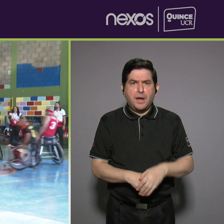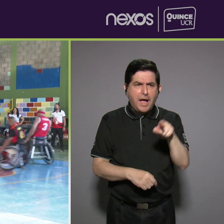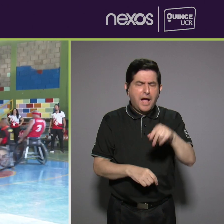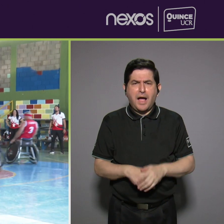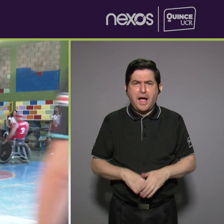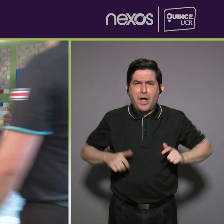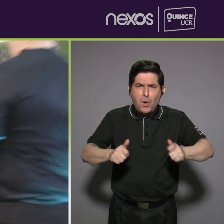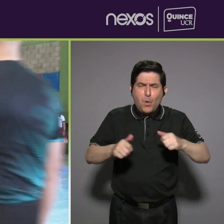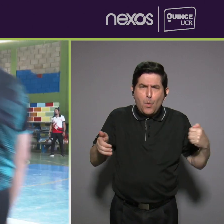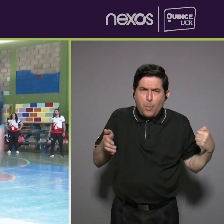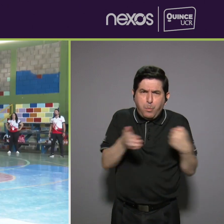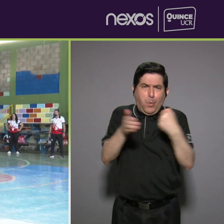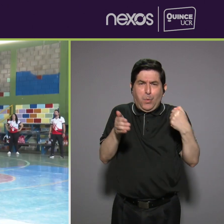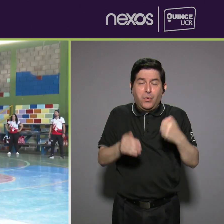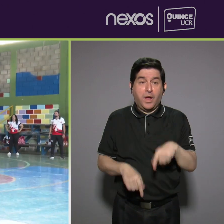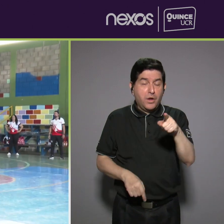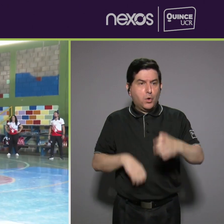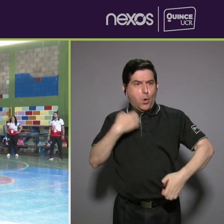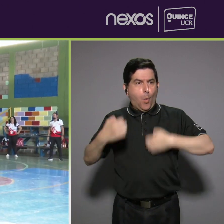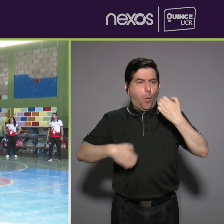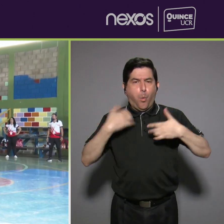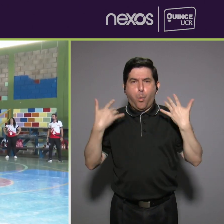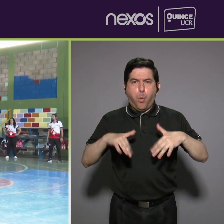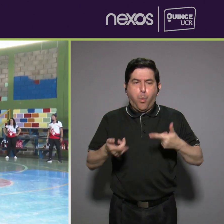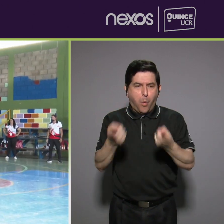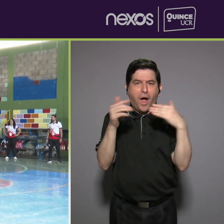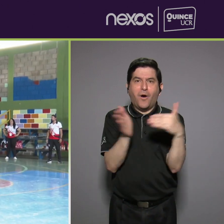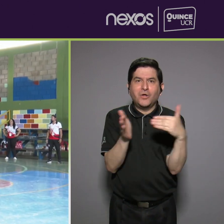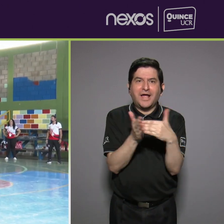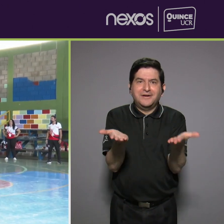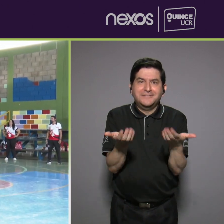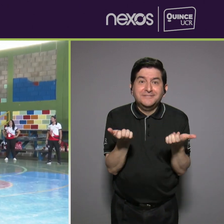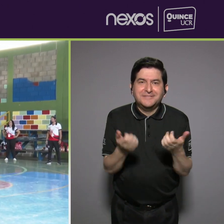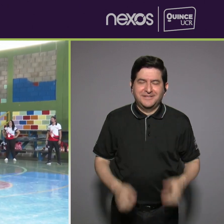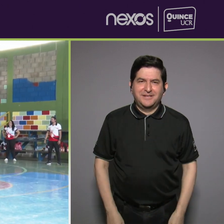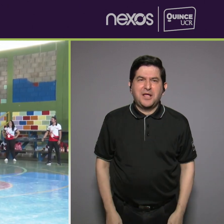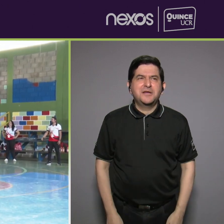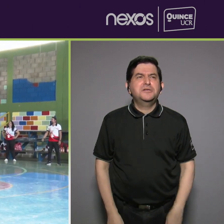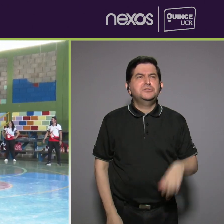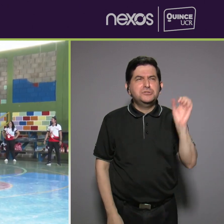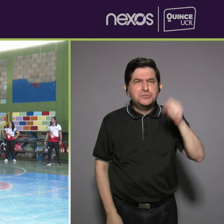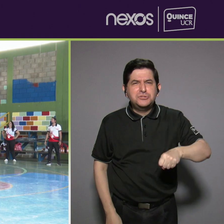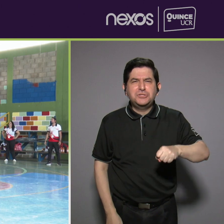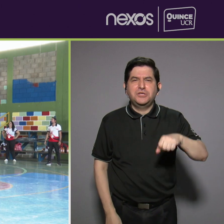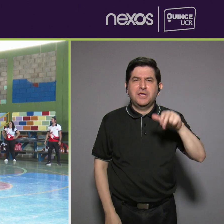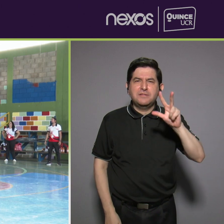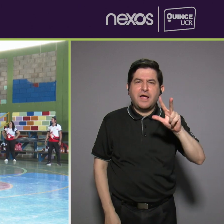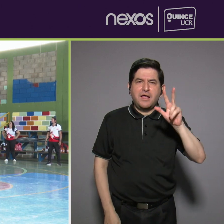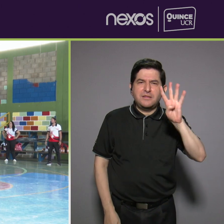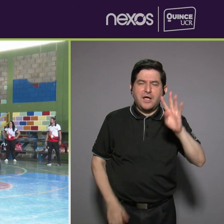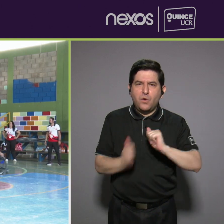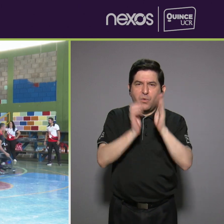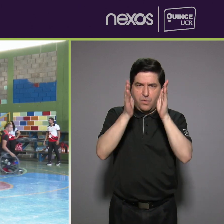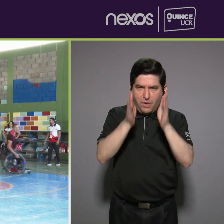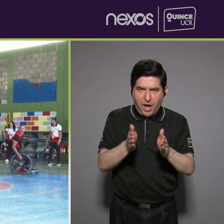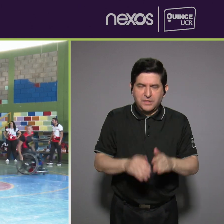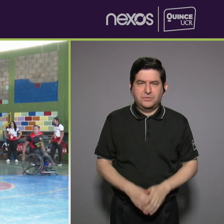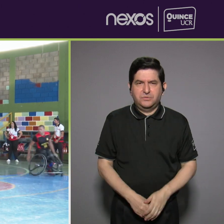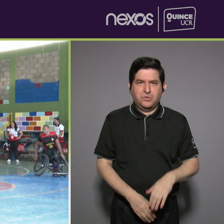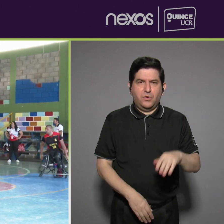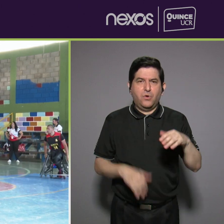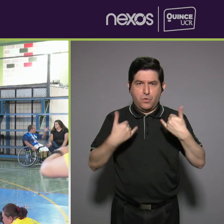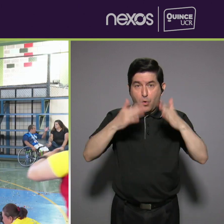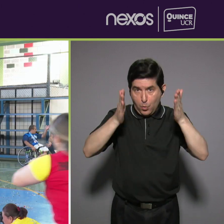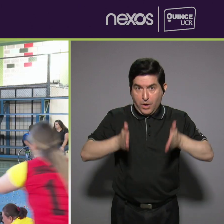el choque de las sillas y quedan emocionados con ganas de volver a venir Sí, estuvieron alrededor de 34 atletas o 34